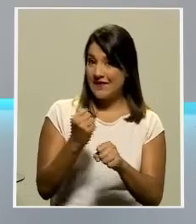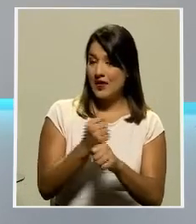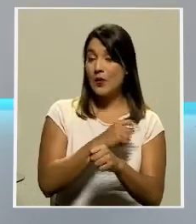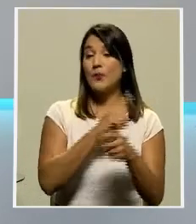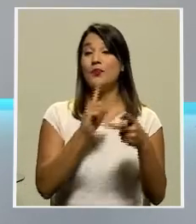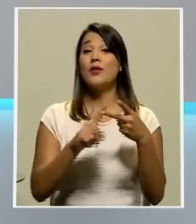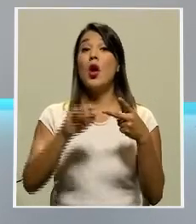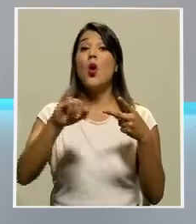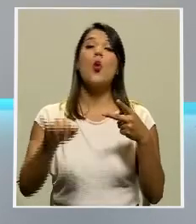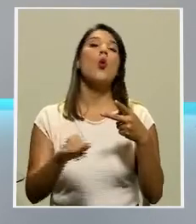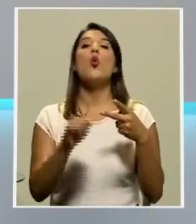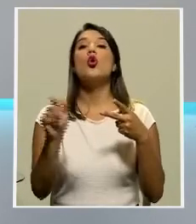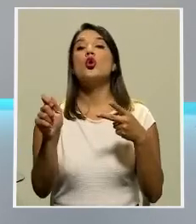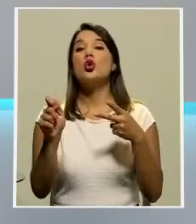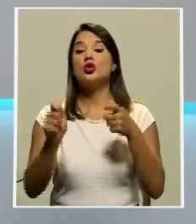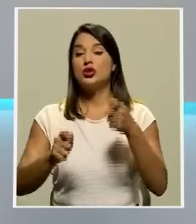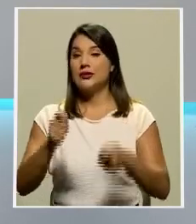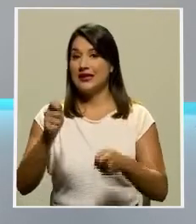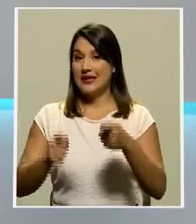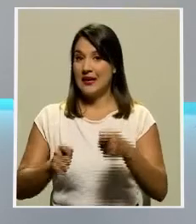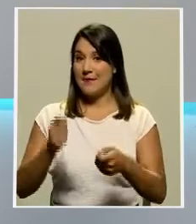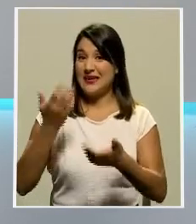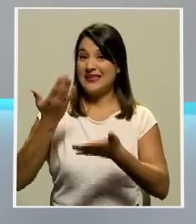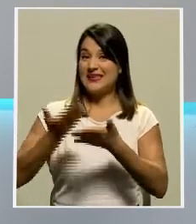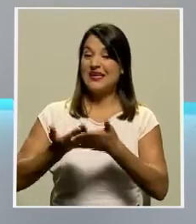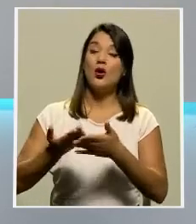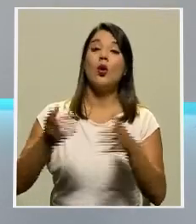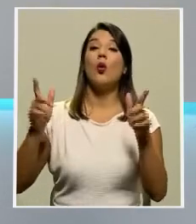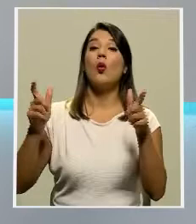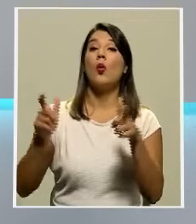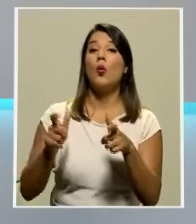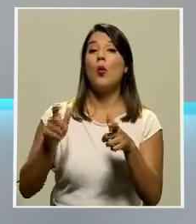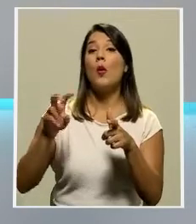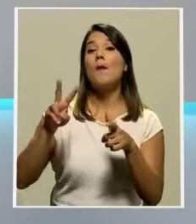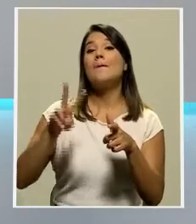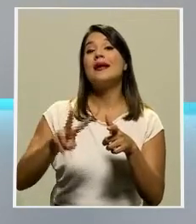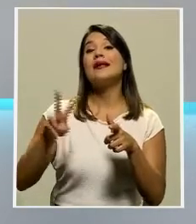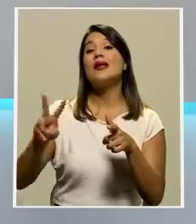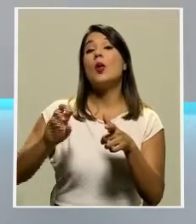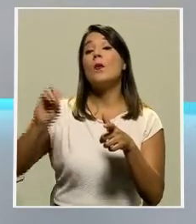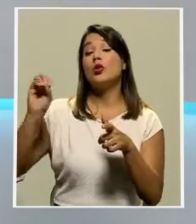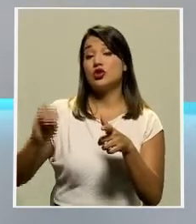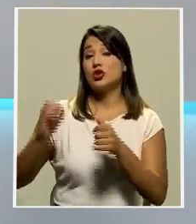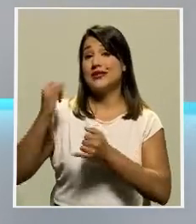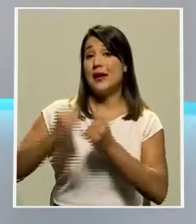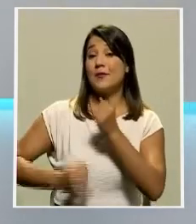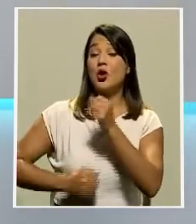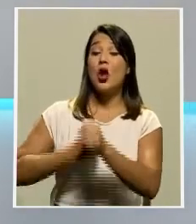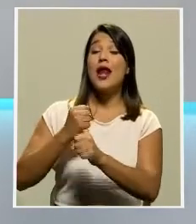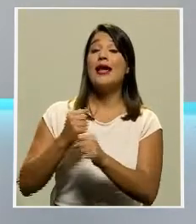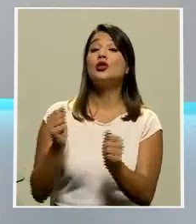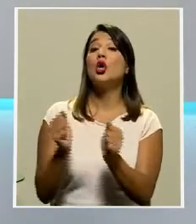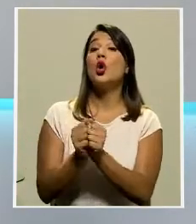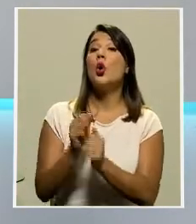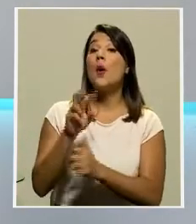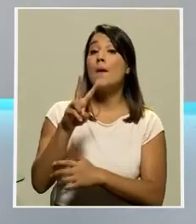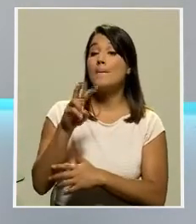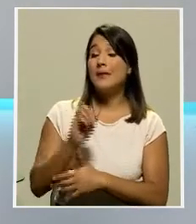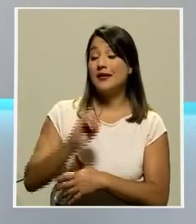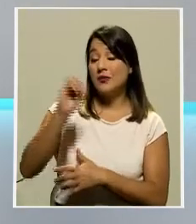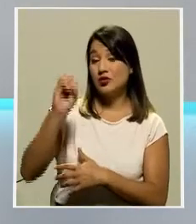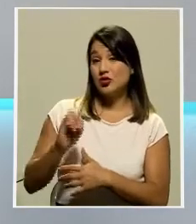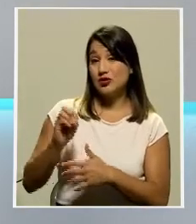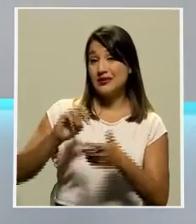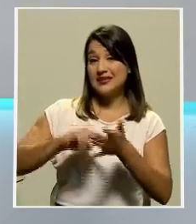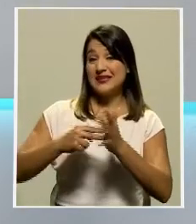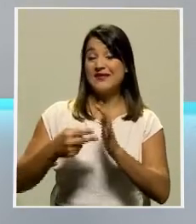septiembre la tasa llegó a 22% y cerró el año con un 20%, lo que equivale a poco más de 487